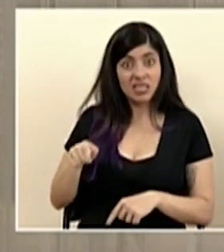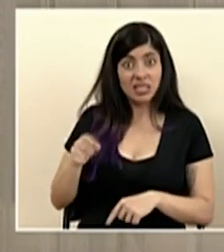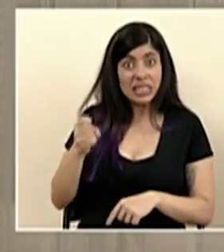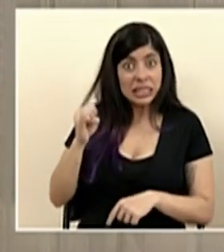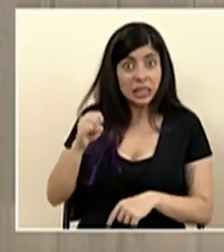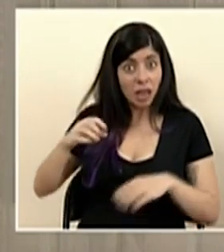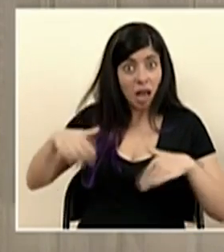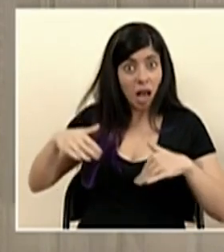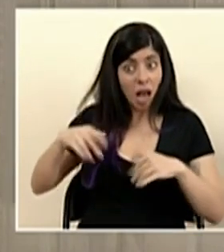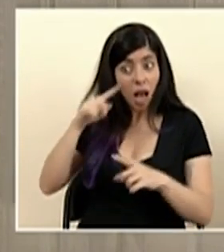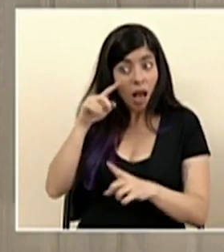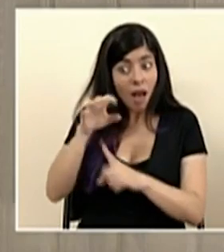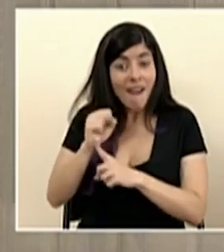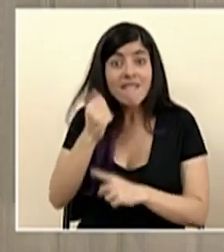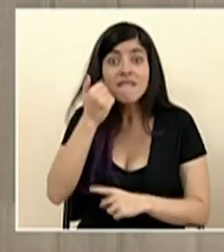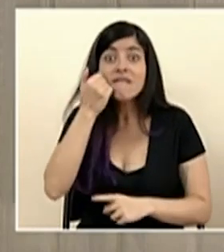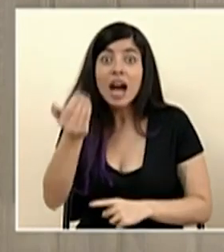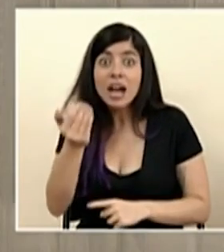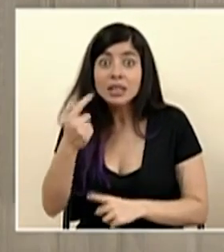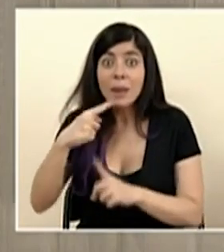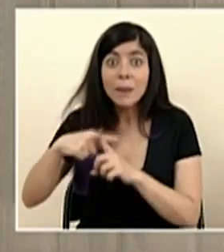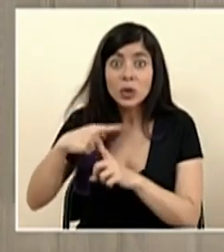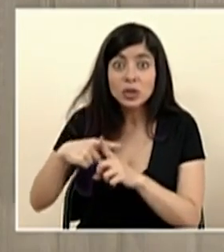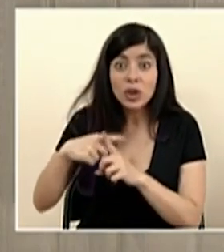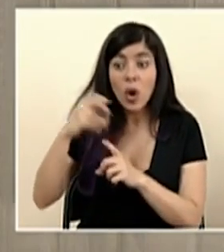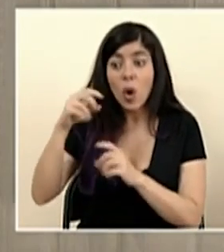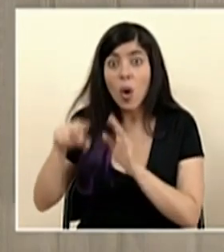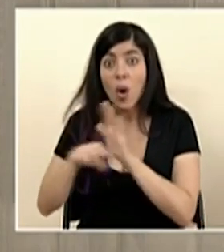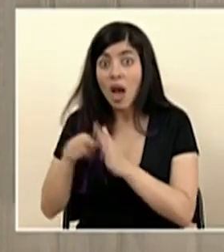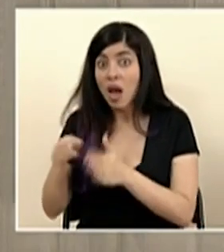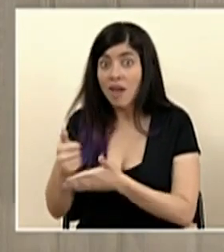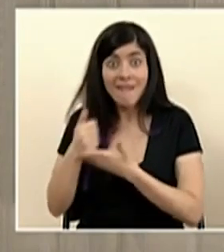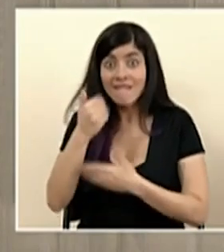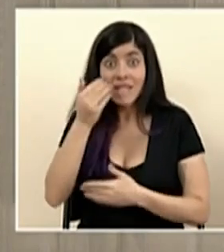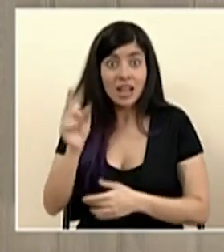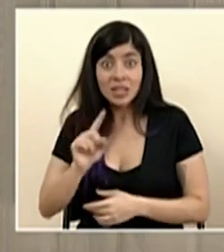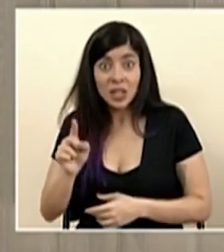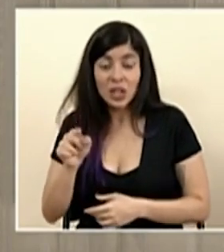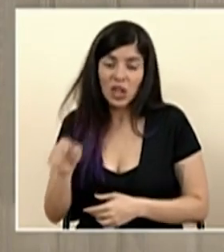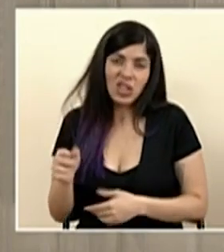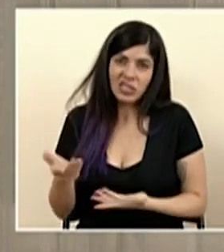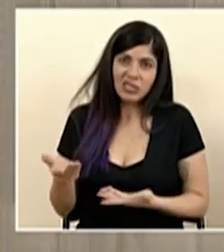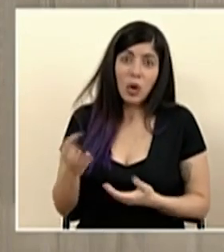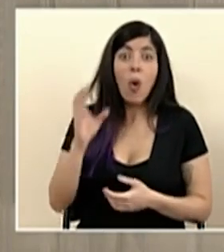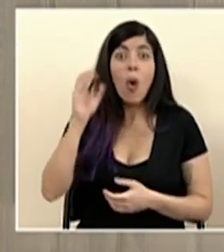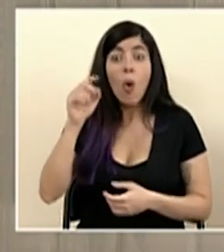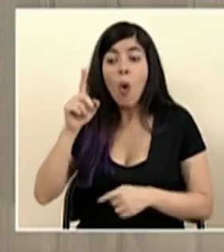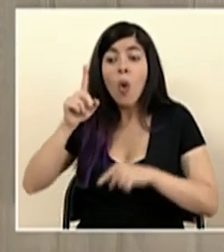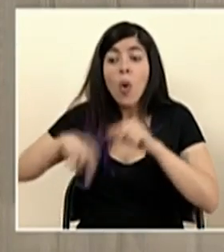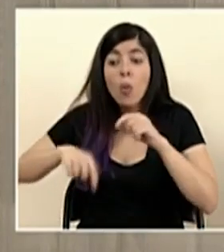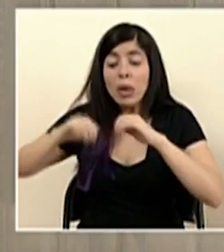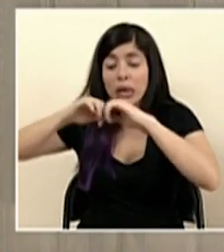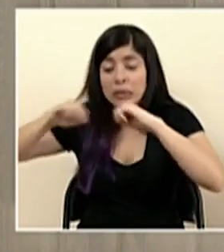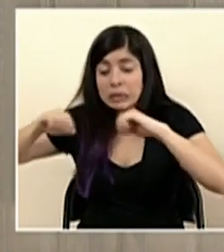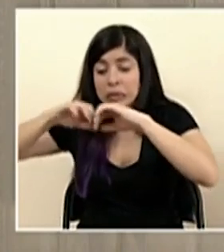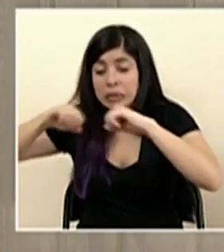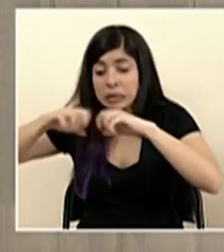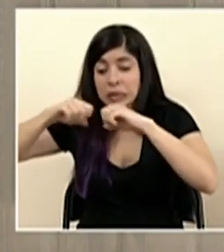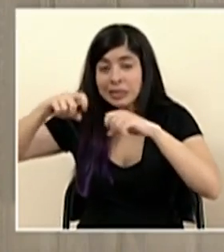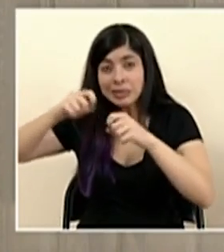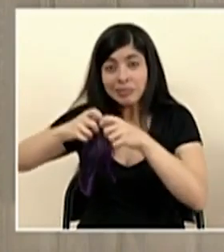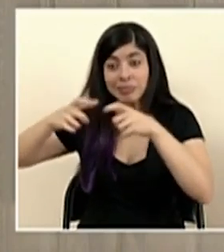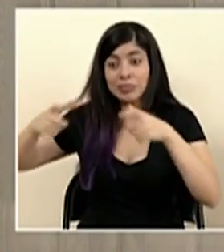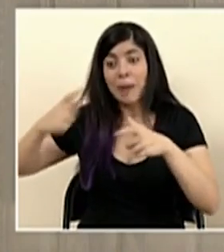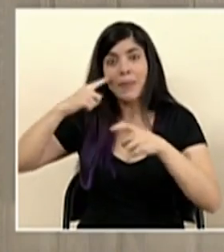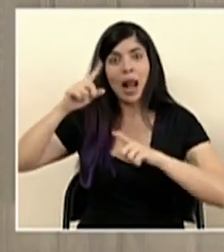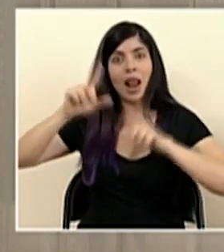reconocer fácilmente entre los casos positivos y los casos negativos o que no se pueda escalar para ser utilizado en